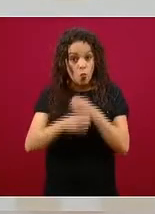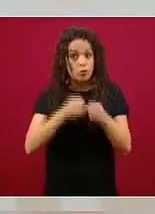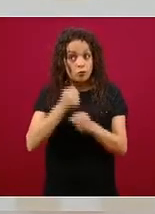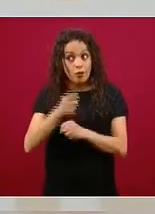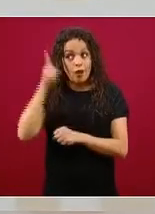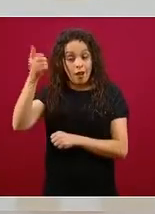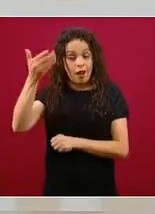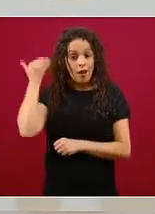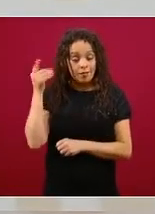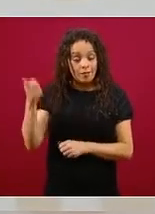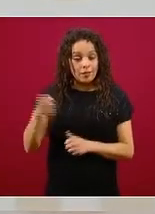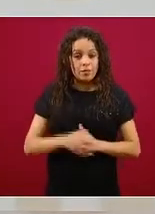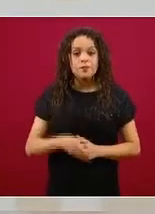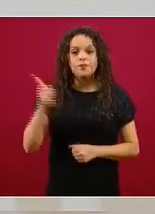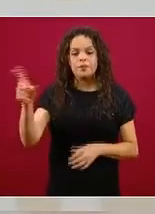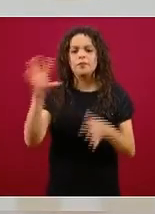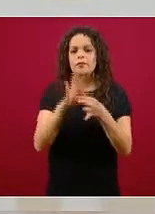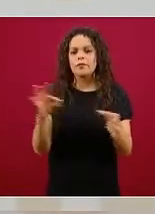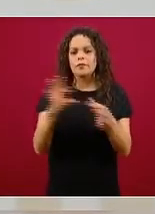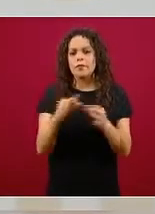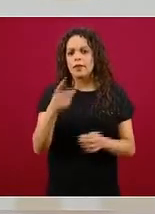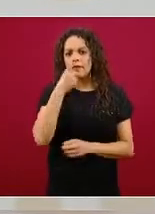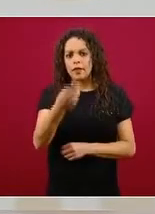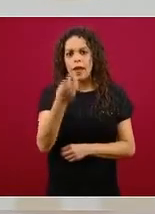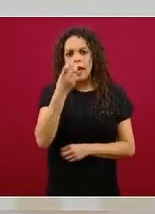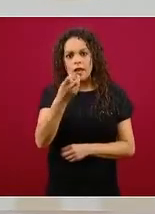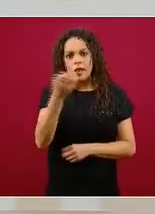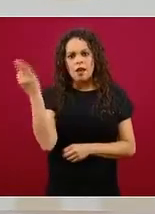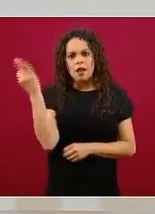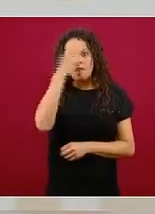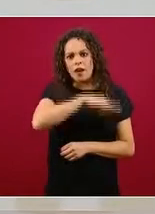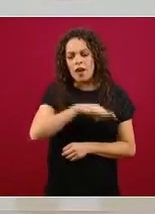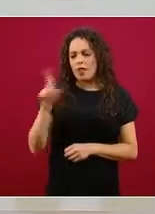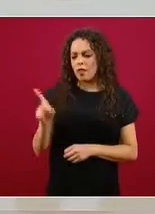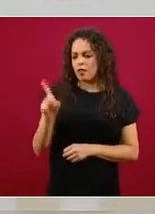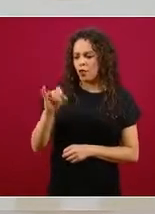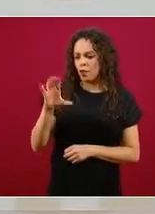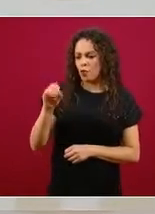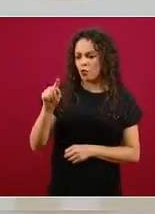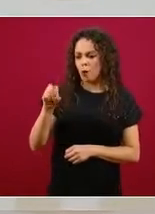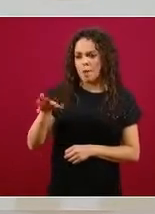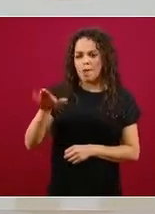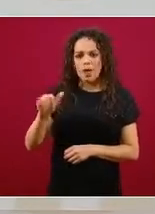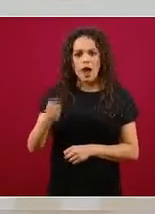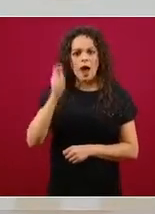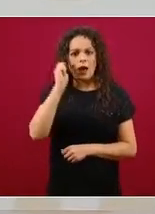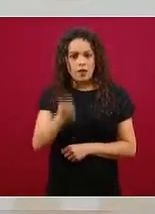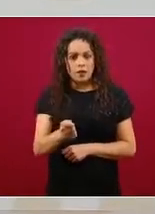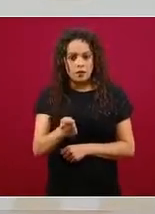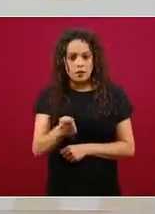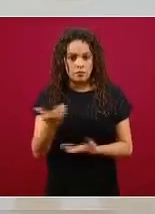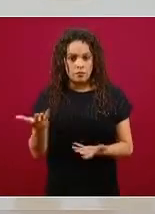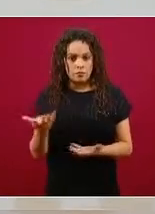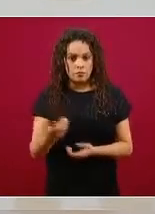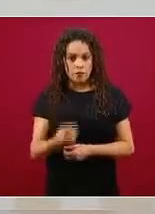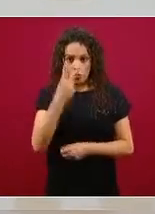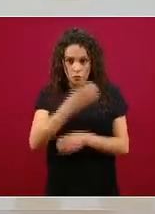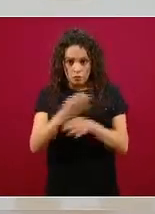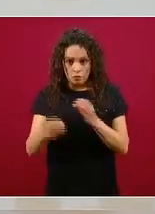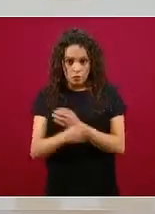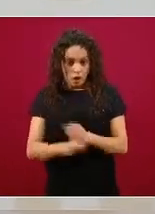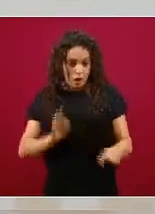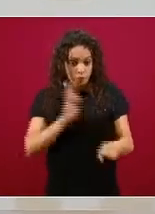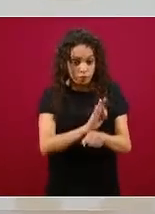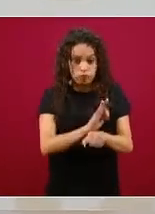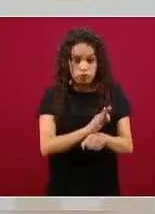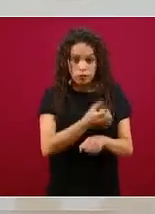justamente hablaba de esta falsa dicotomía de pensar que es o proteger la salud o proteger